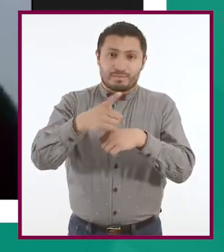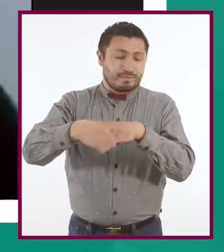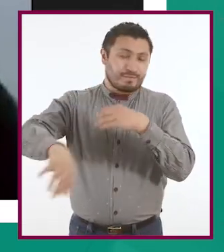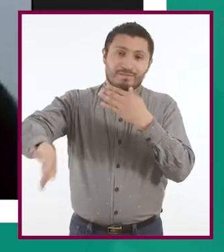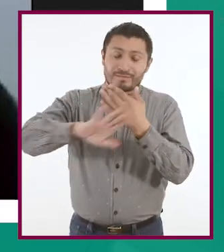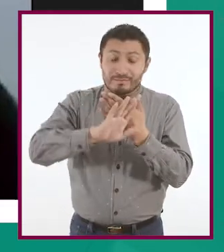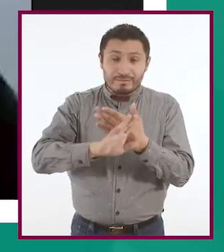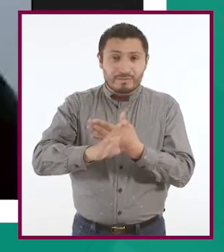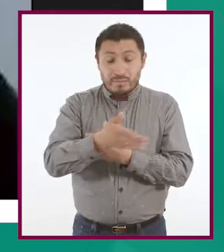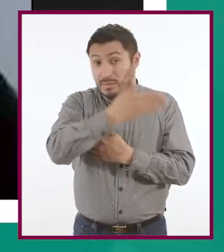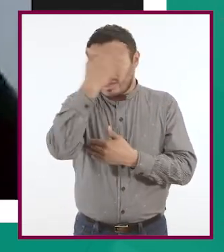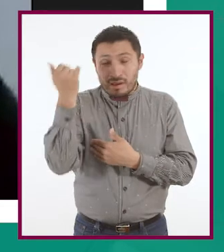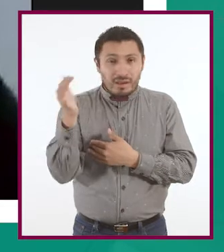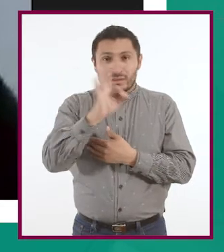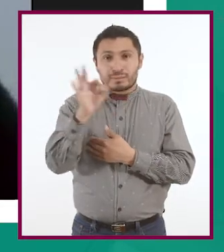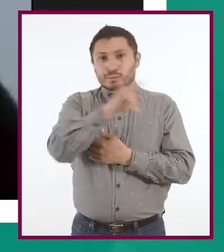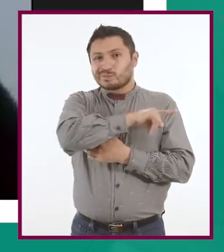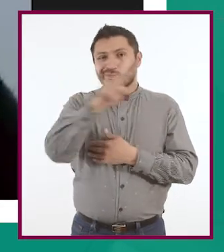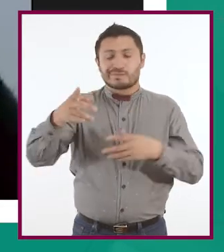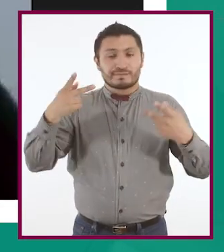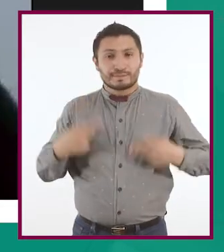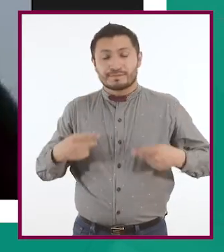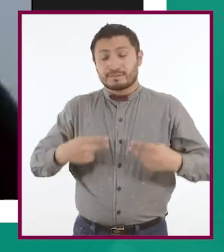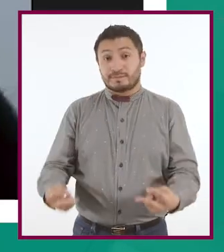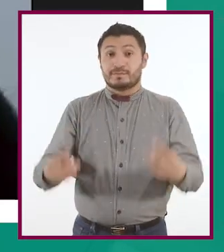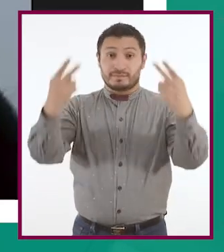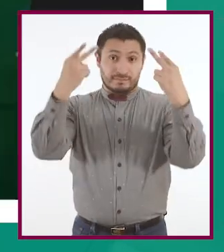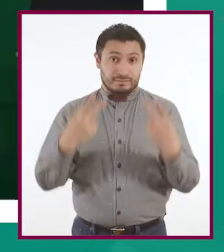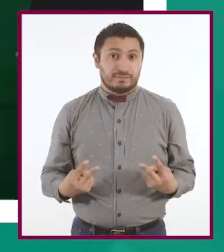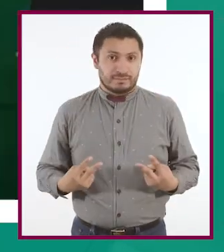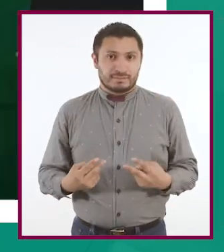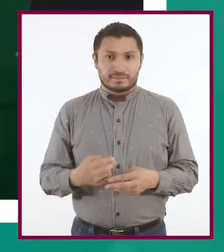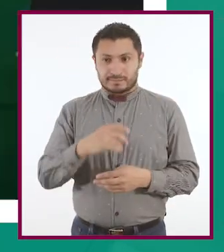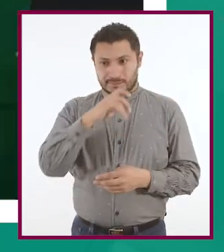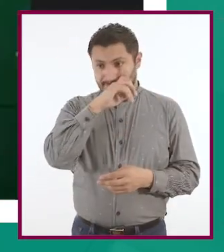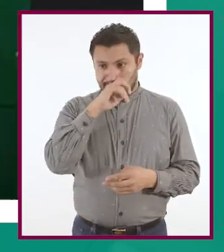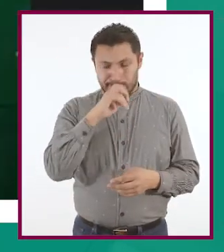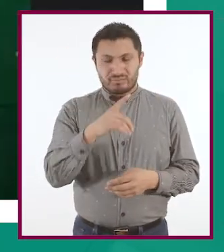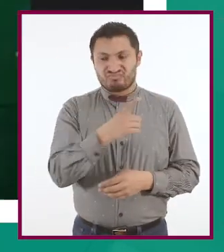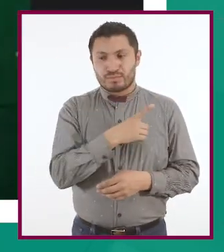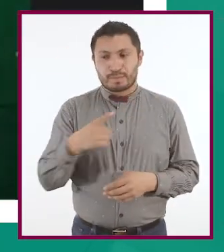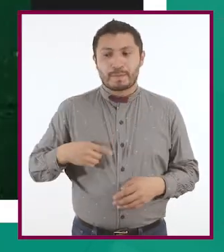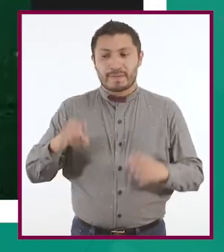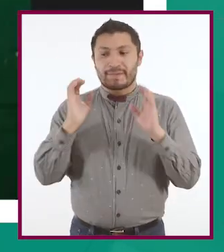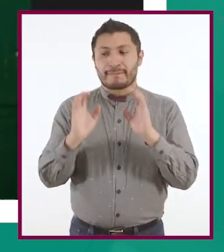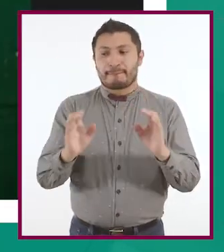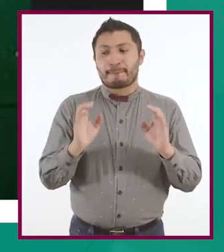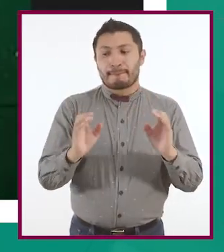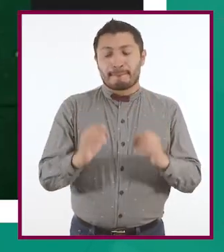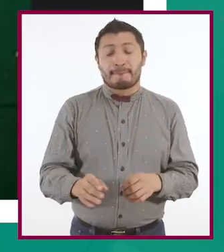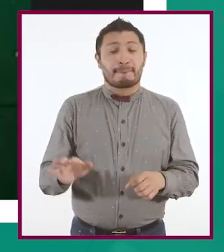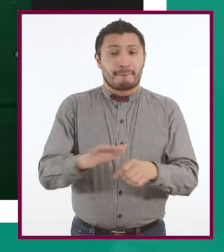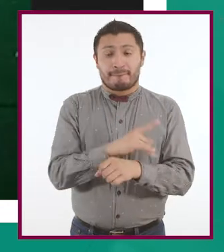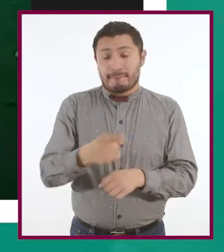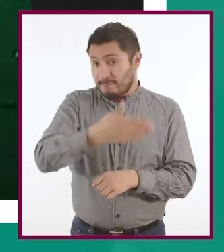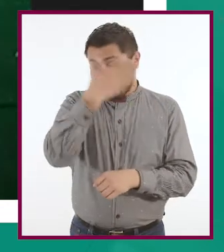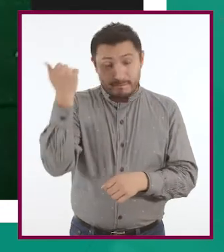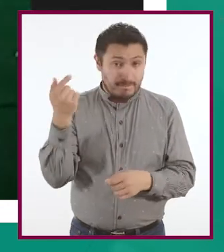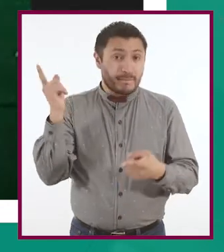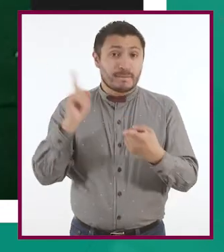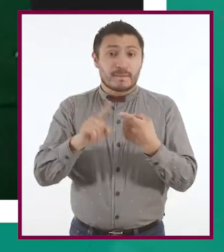Y no sabemos si terceras personas puedan estar observando. Debemos cuidar mucho nuestra publicación. No sabemos quién